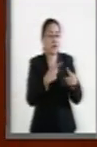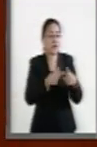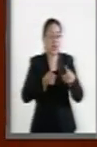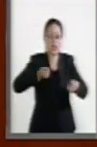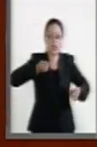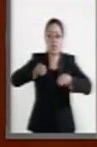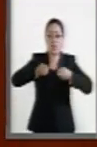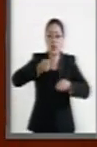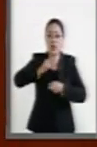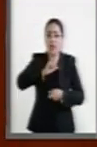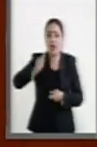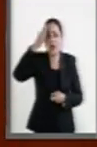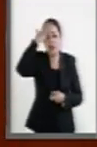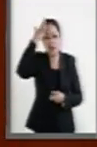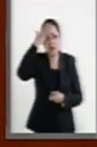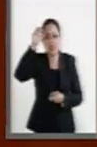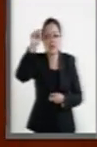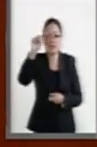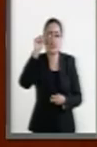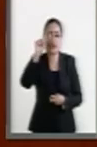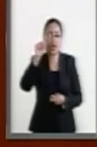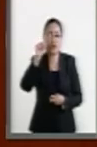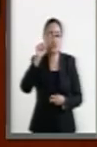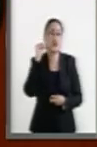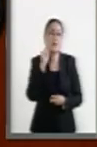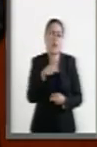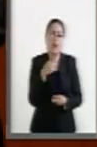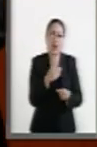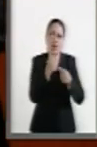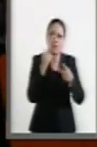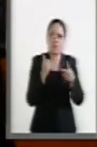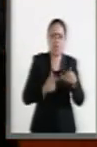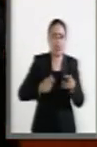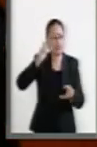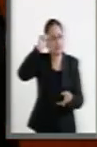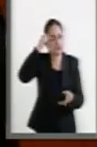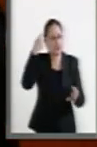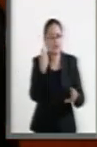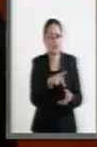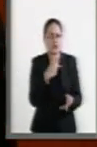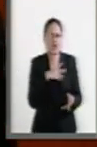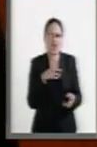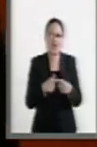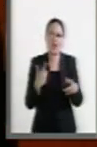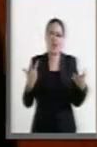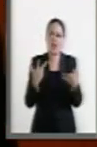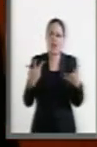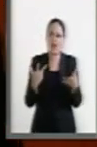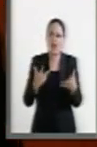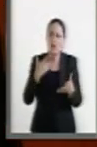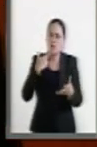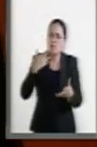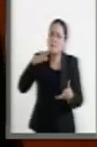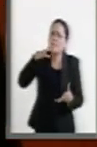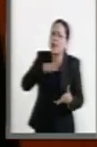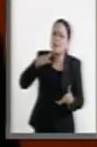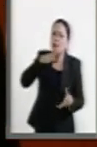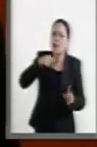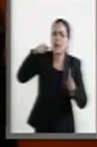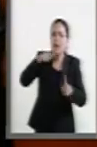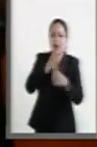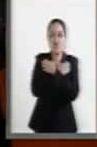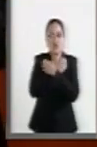educación a dirigencias sindicales y a subalternos de esta dirigencia, que hicieron mal uso y desuso de la